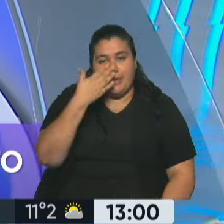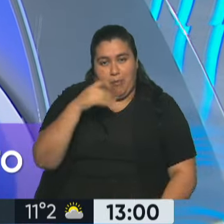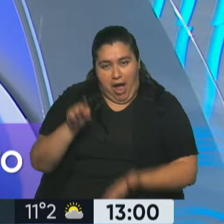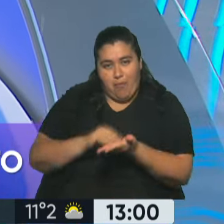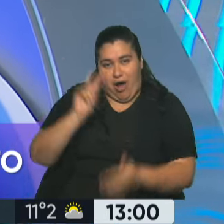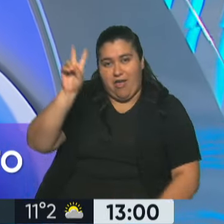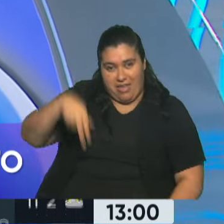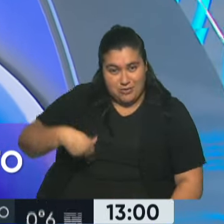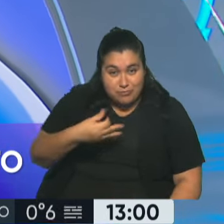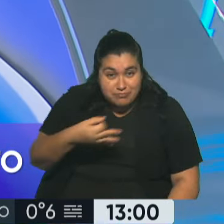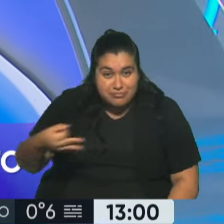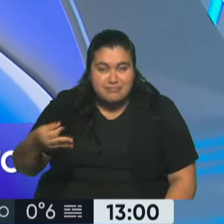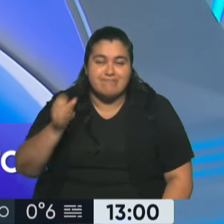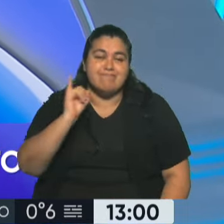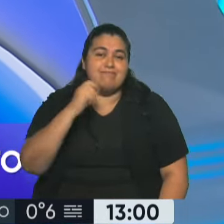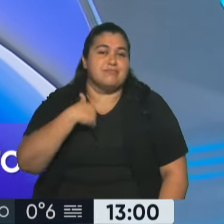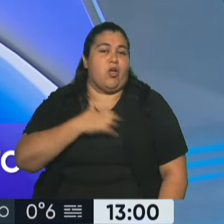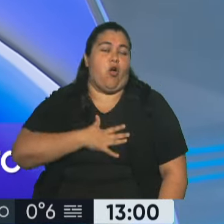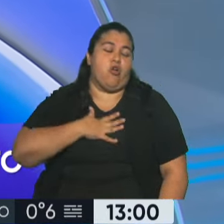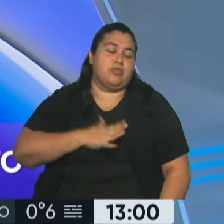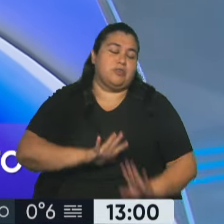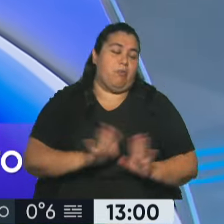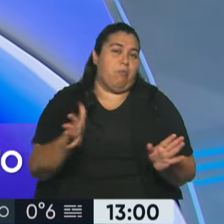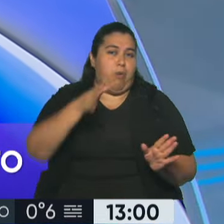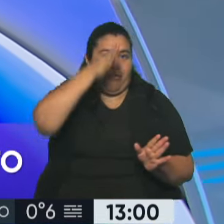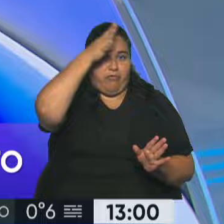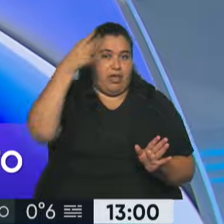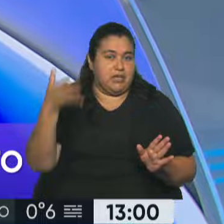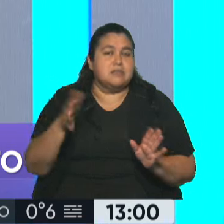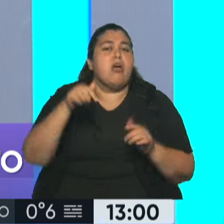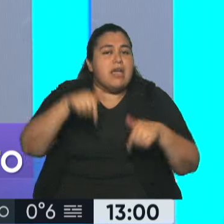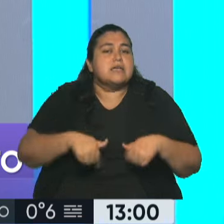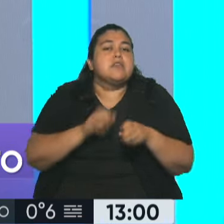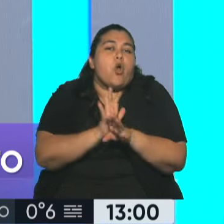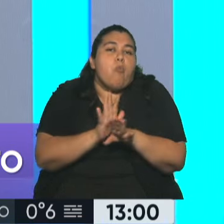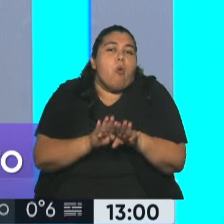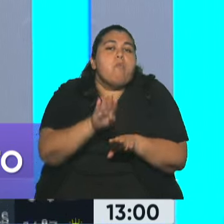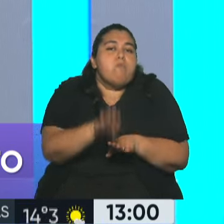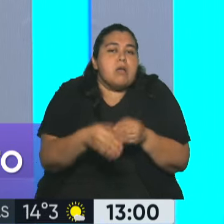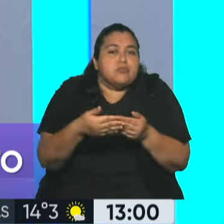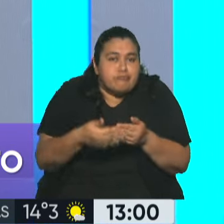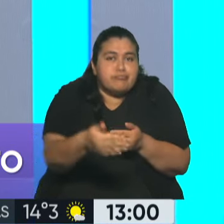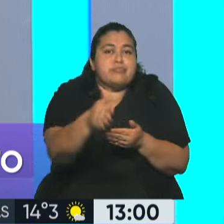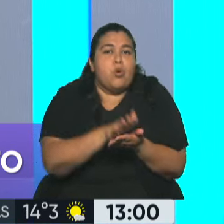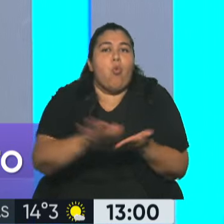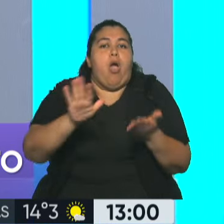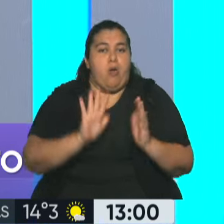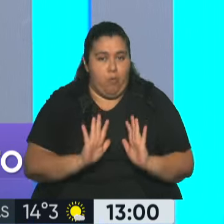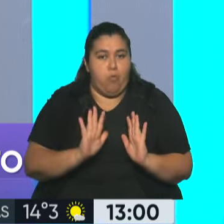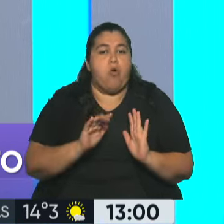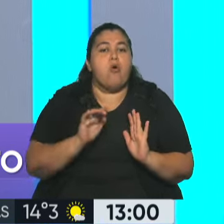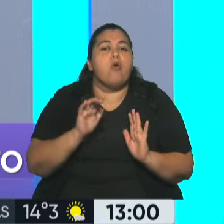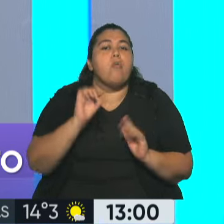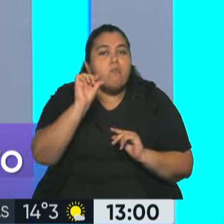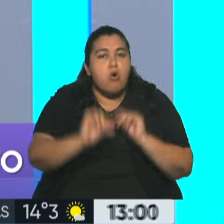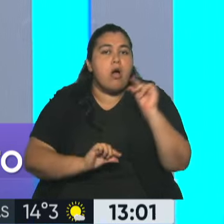anda? ¿Bien? Sí, la verdad que muy contento con esto. Obviamente, esto es el inicio de un camino en materia de cultura,